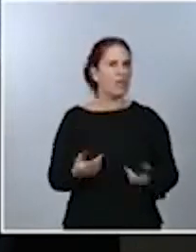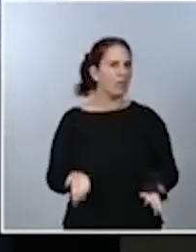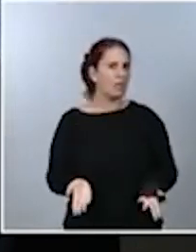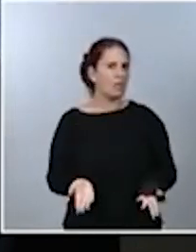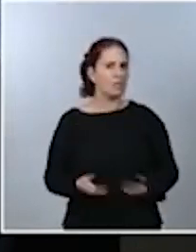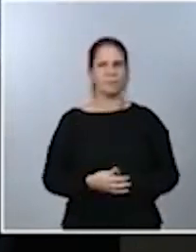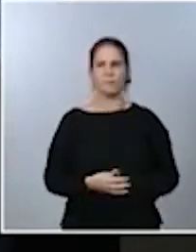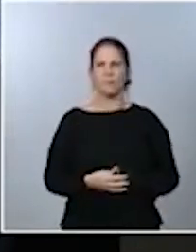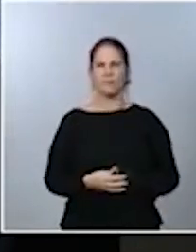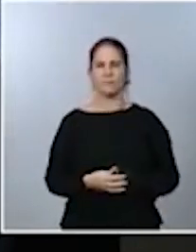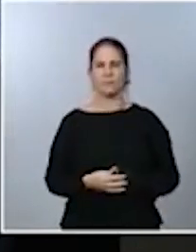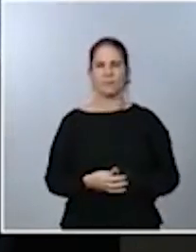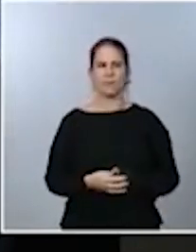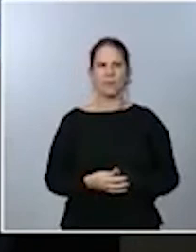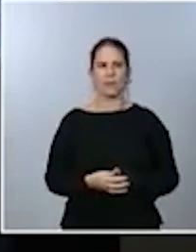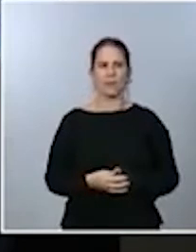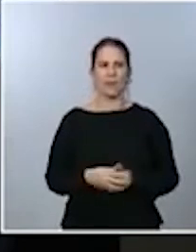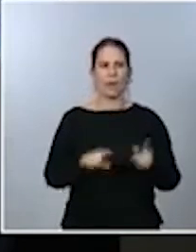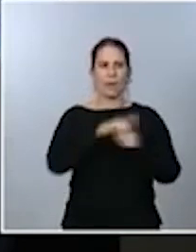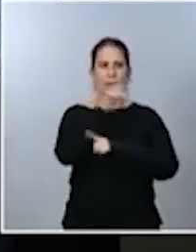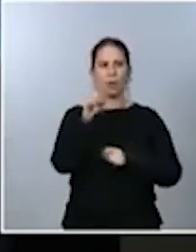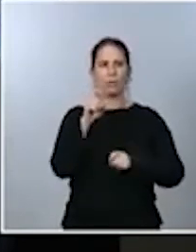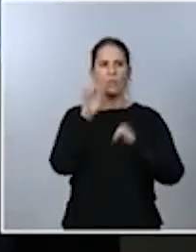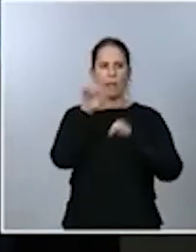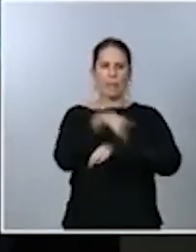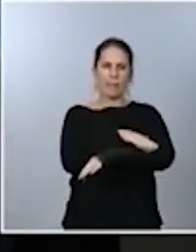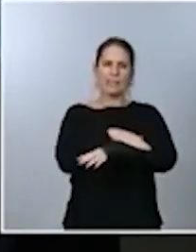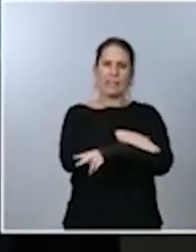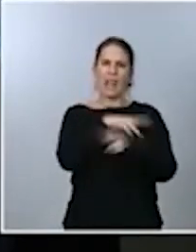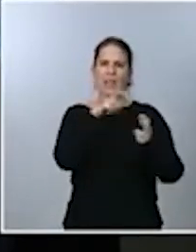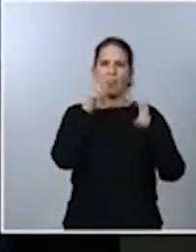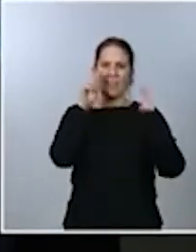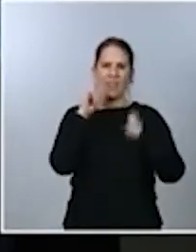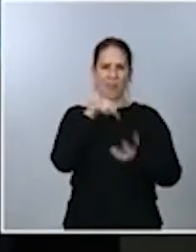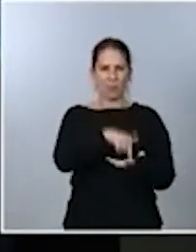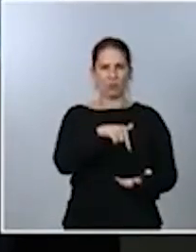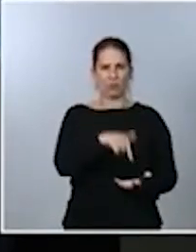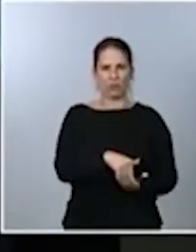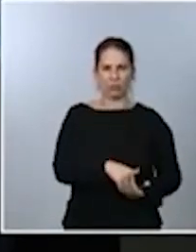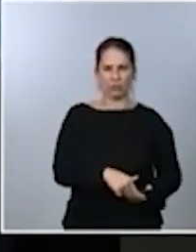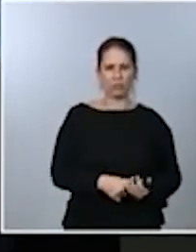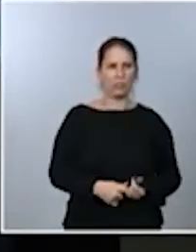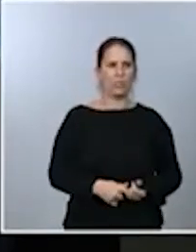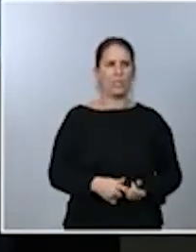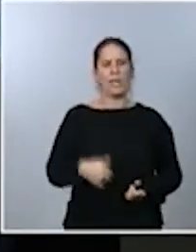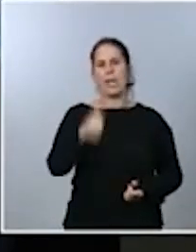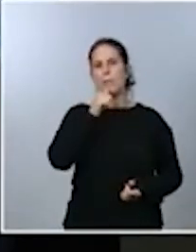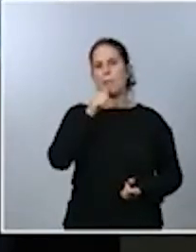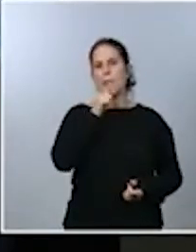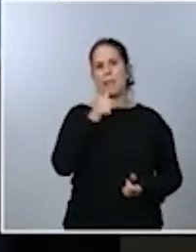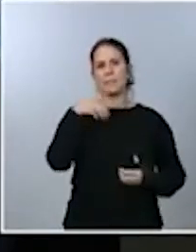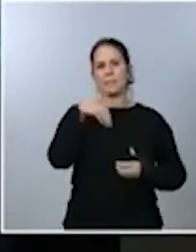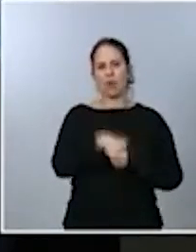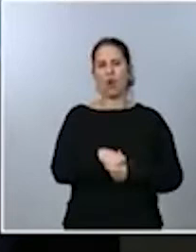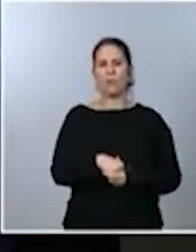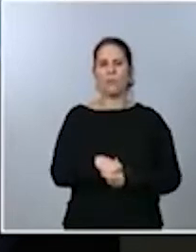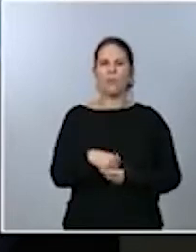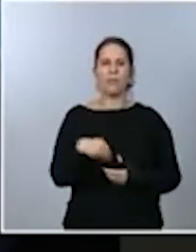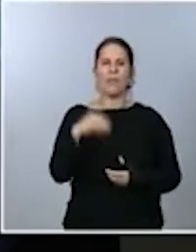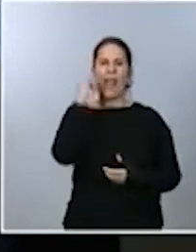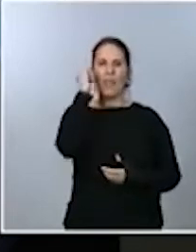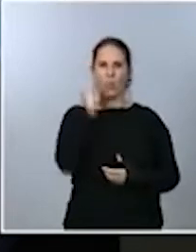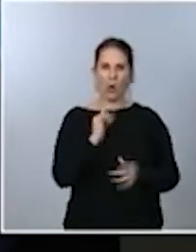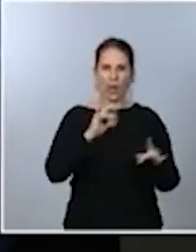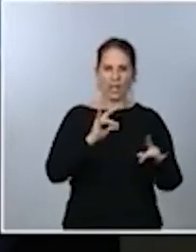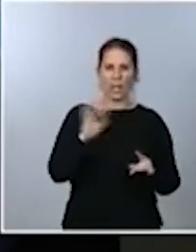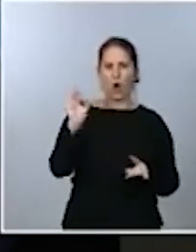Y una pregunta también para la ministra de Hacienda sobre impuestos y las bebidas con azúcar o edulcorante. Se ha hablado con el sector, teniendo en cuenta que la